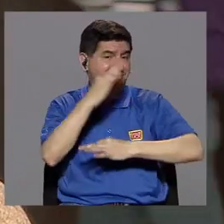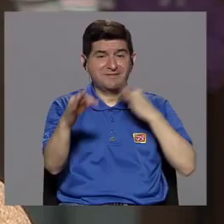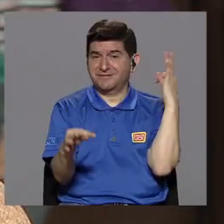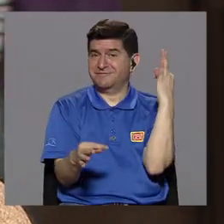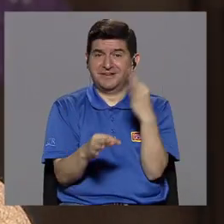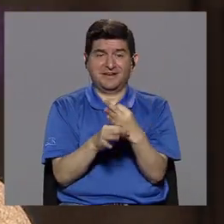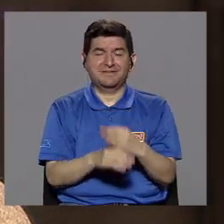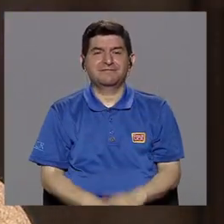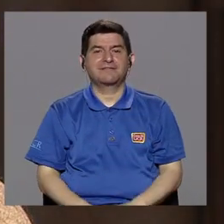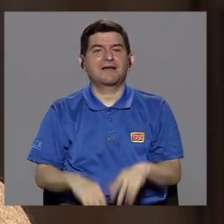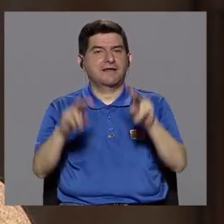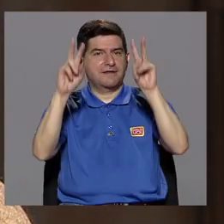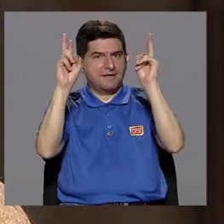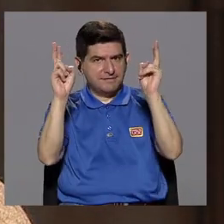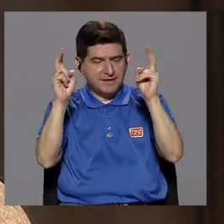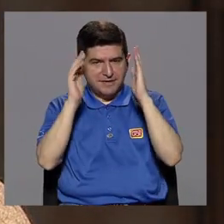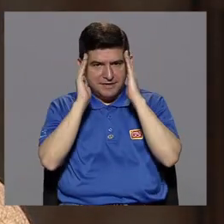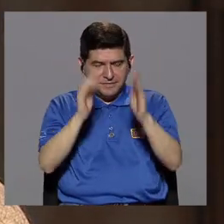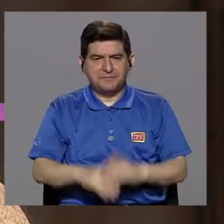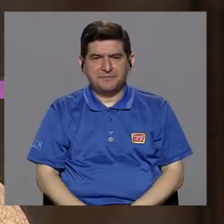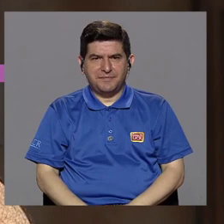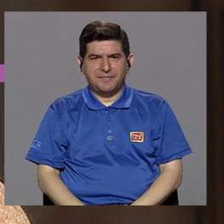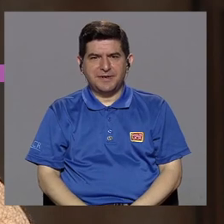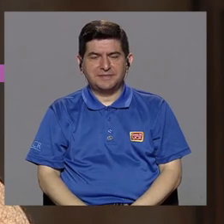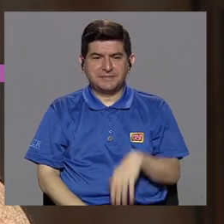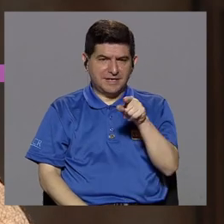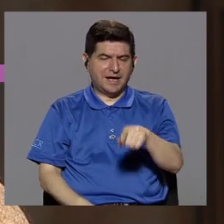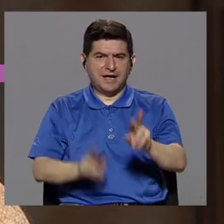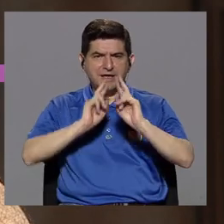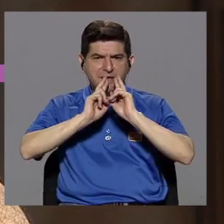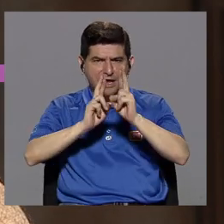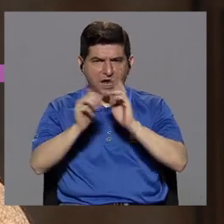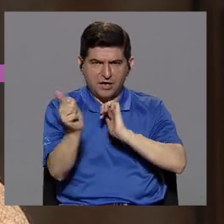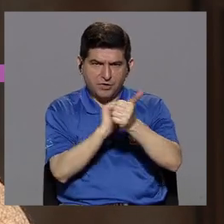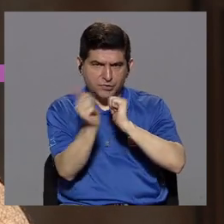Tenemos temas que abarcan el rendimiento deportivo